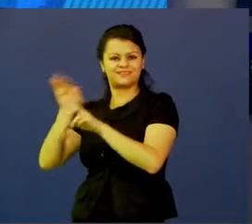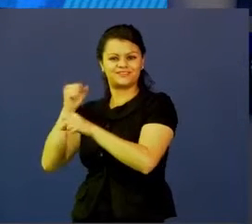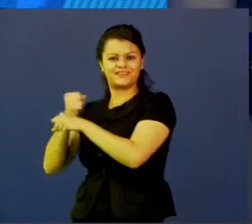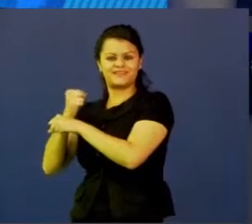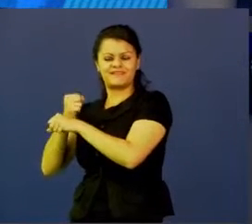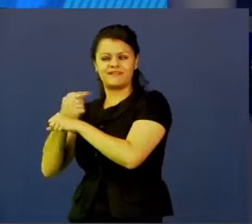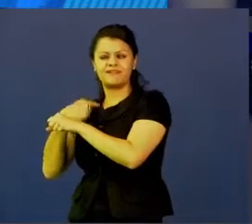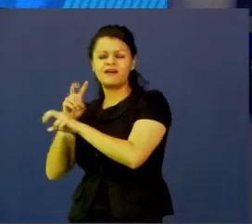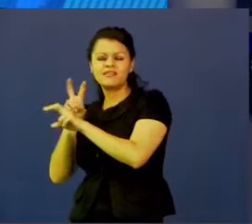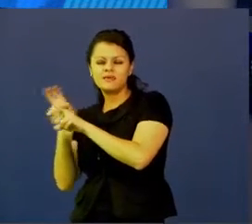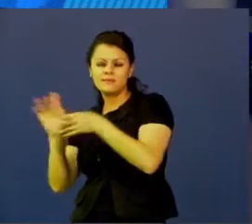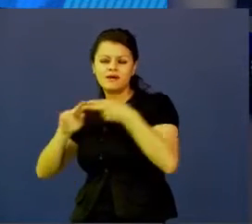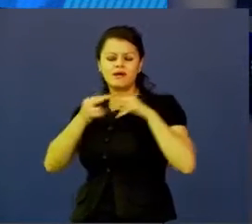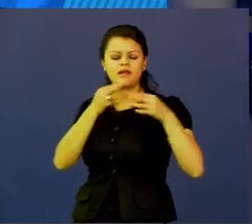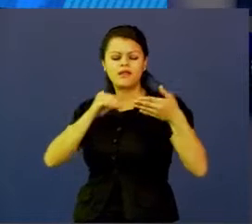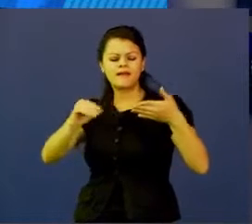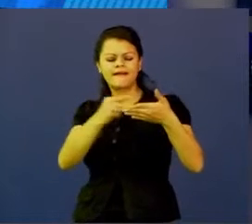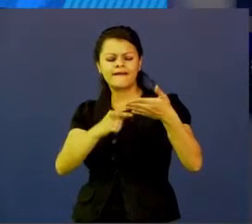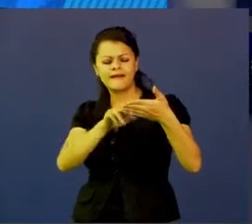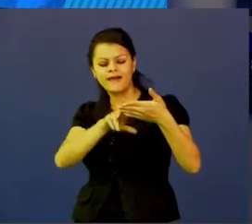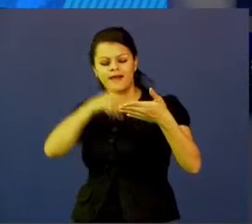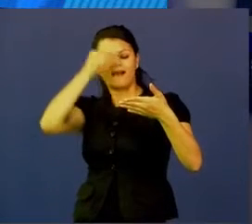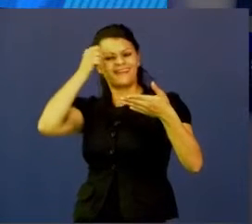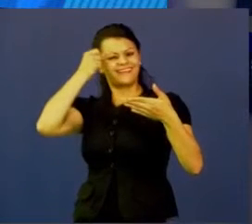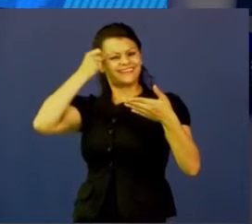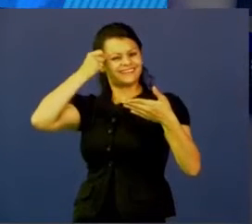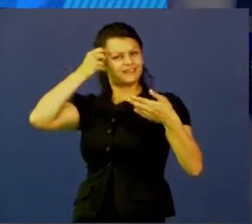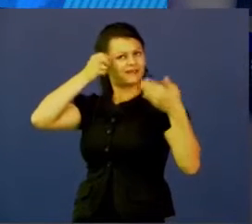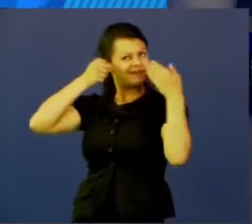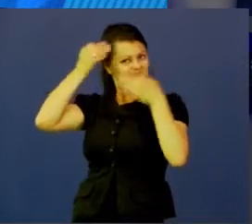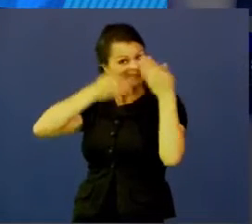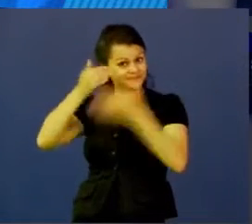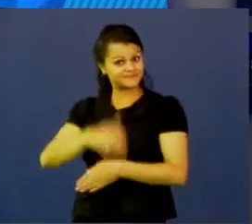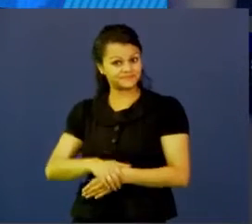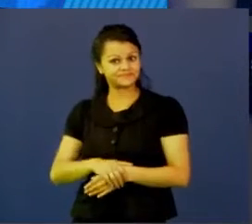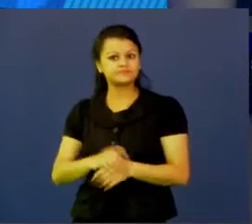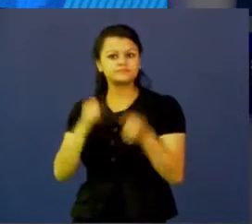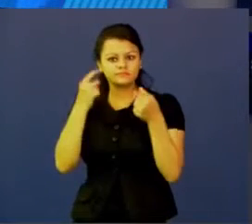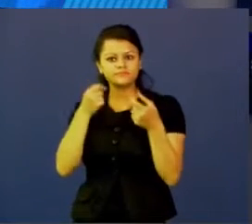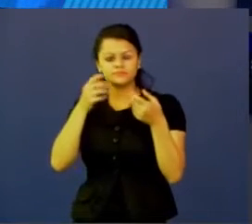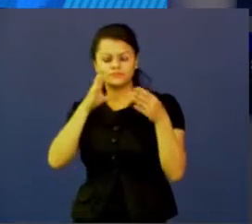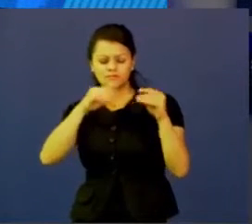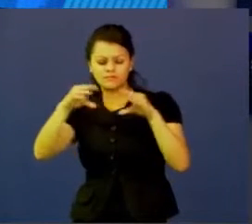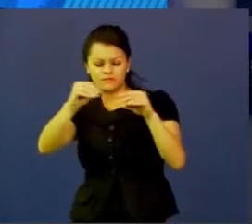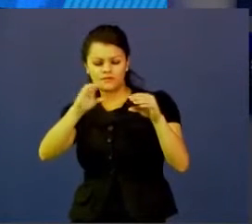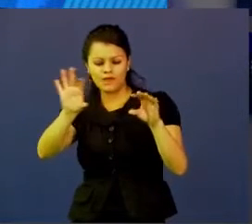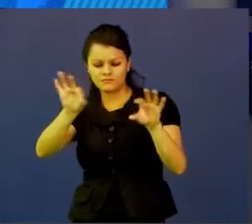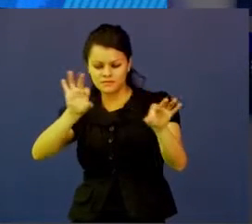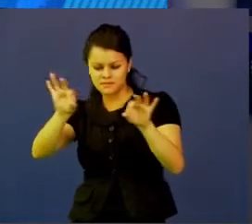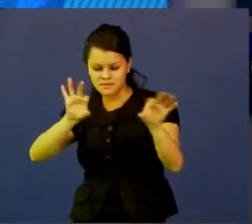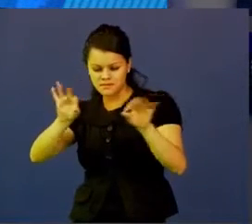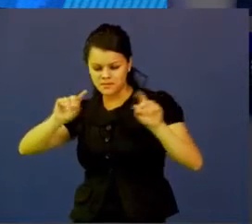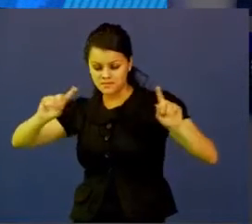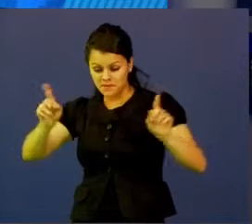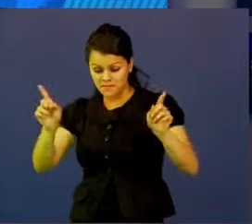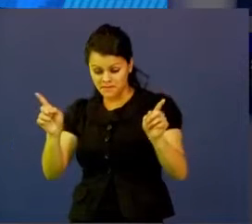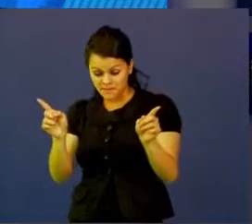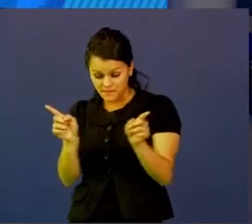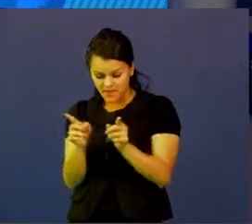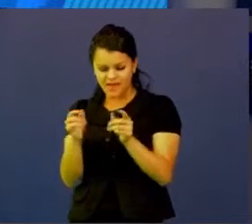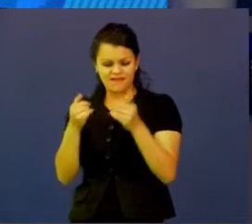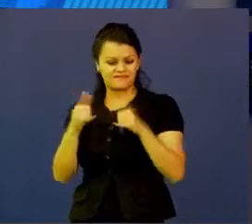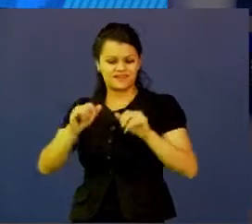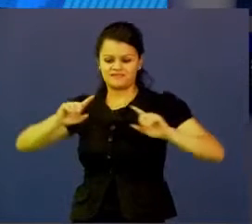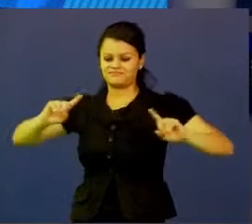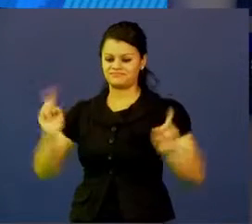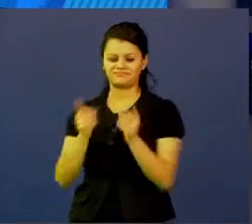empezamos a entender cómo son esas conversaciones, empezamos además a sintetizarlas y al final lo que hacemos es generar unas conclusiones